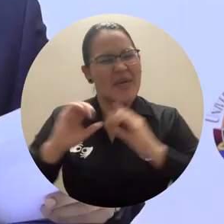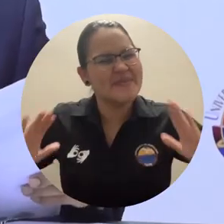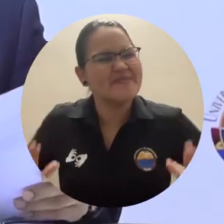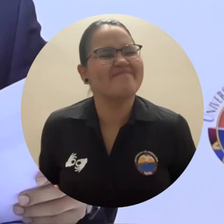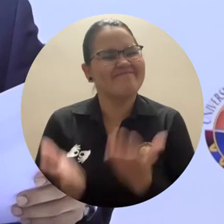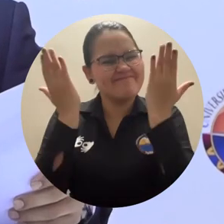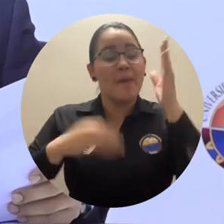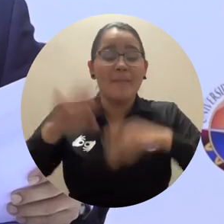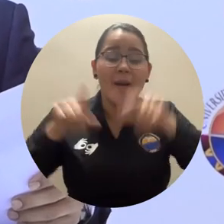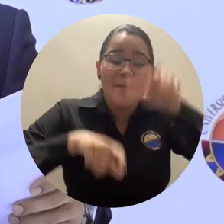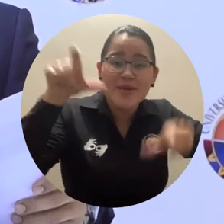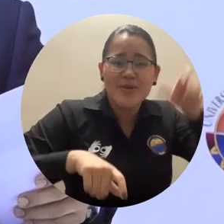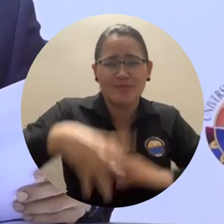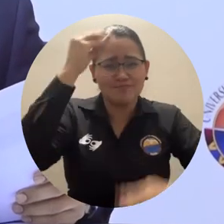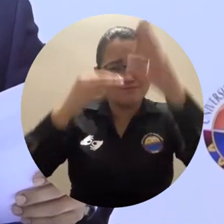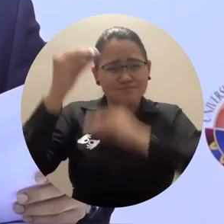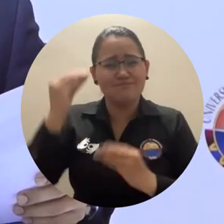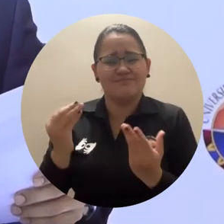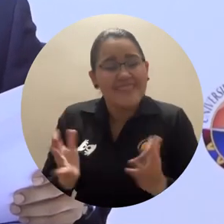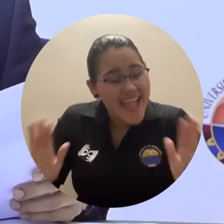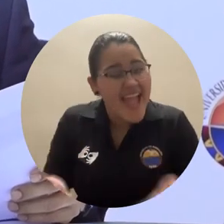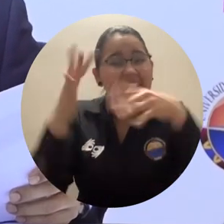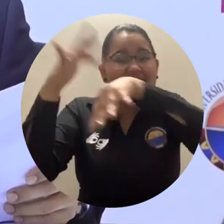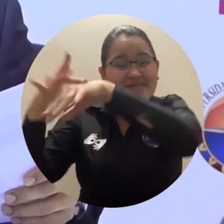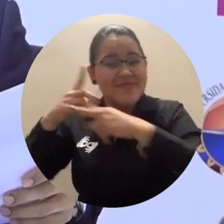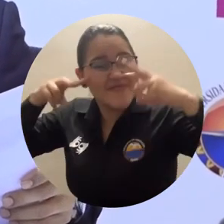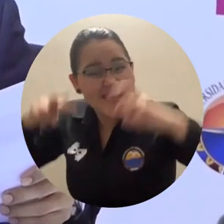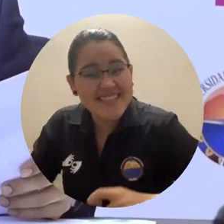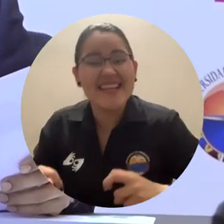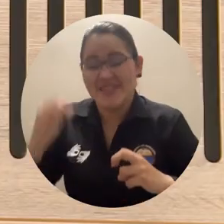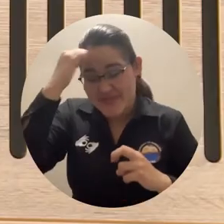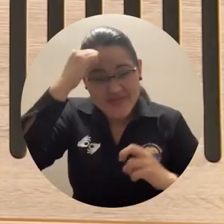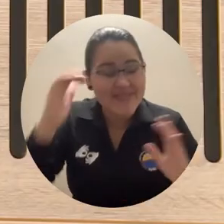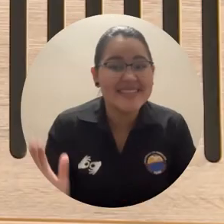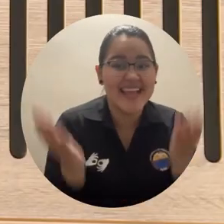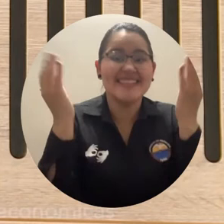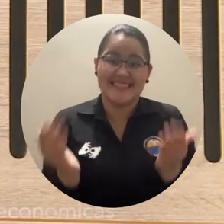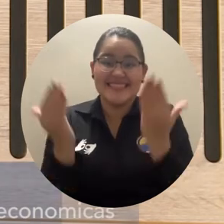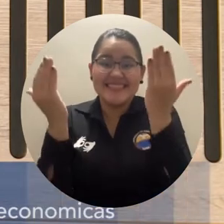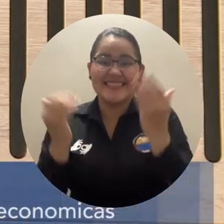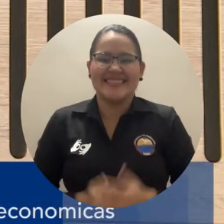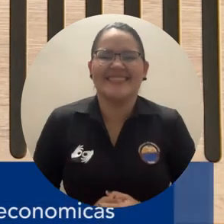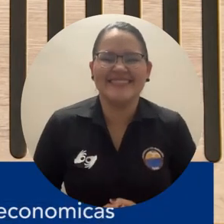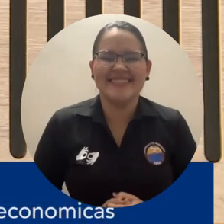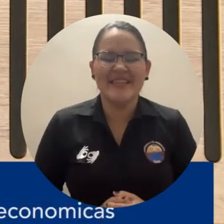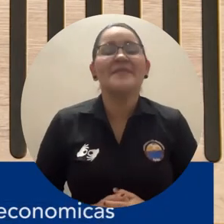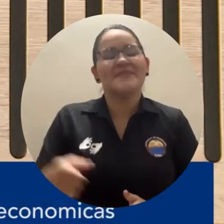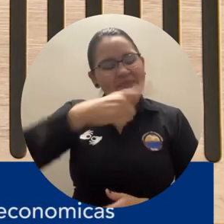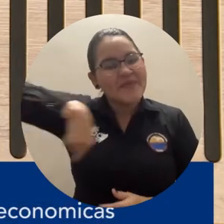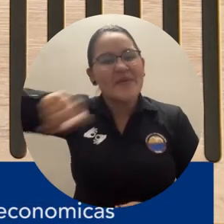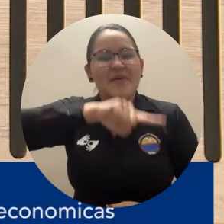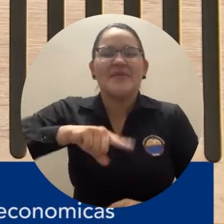capital humano de alta calidad y la investigación e innovación que hacen sus docentes. Para la Facultad de Ciencias Empresariales y su programa de